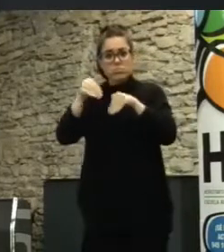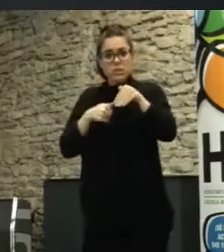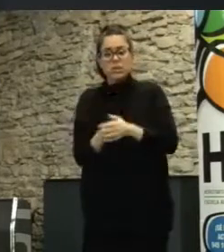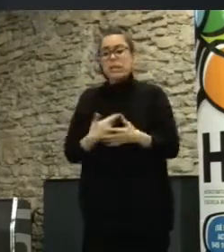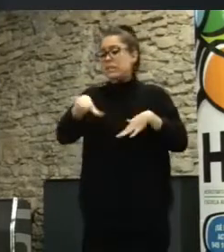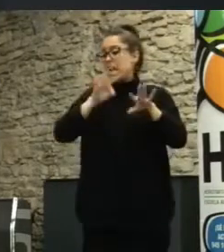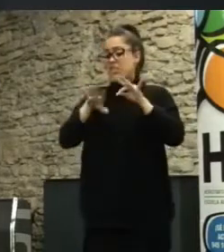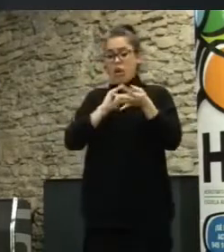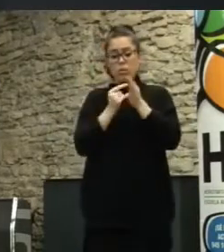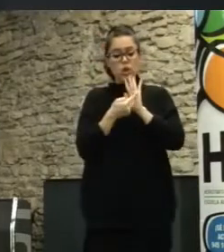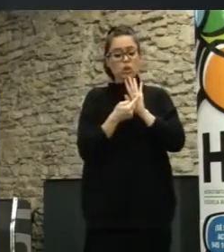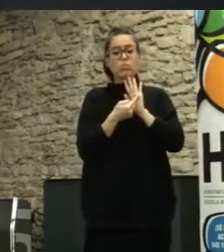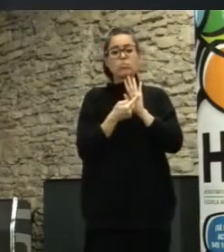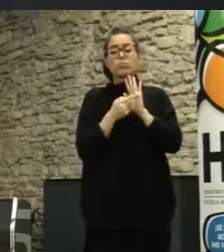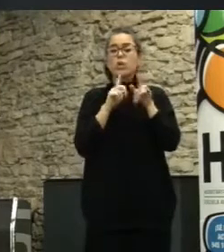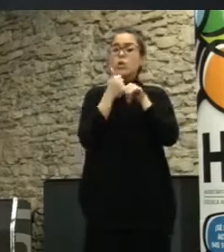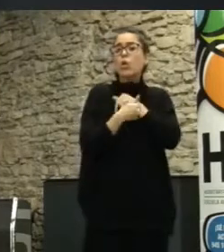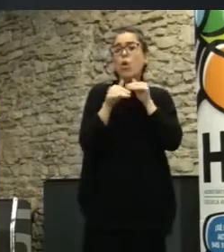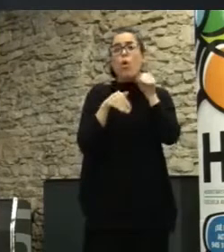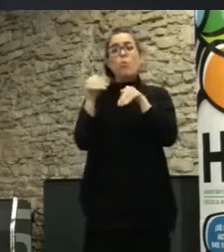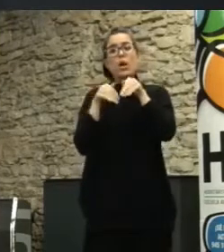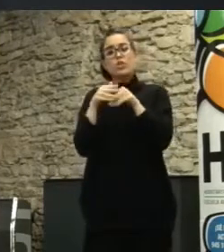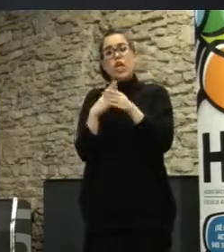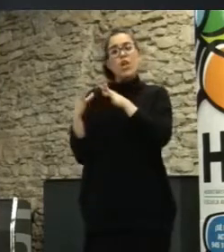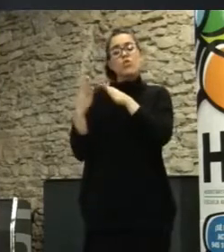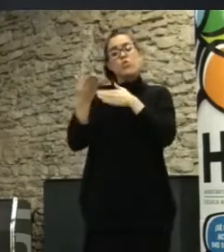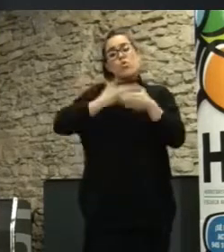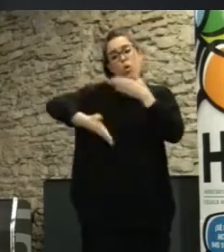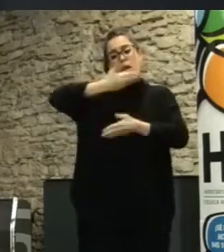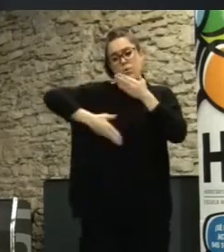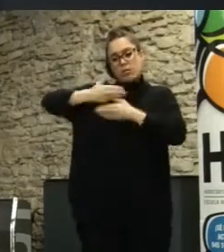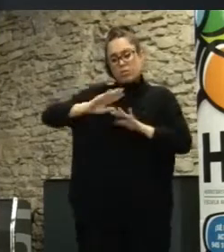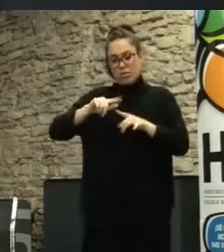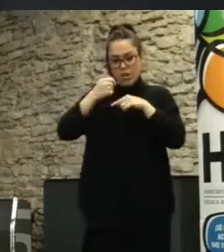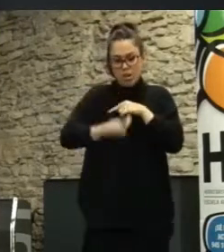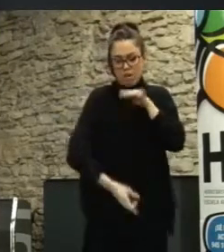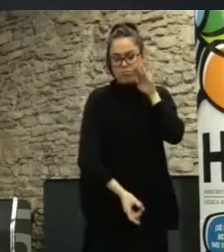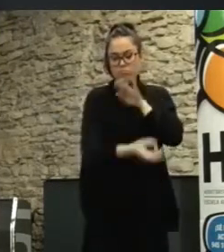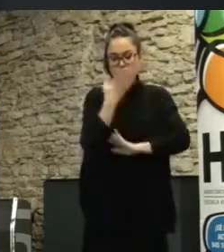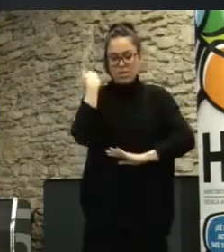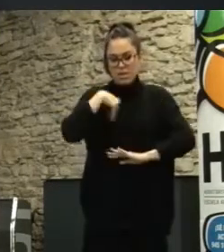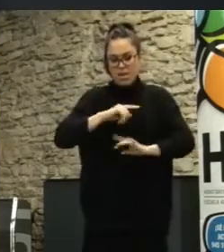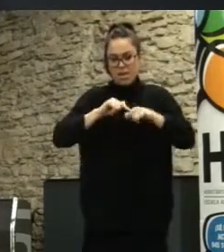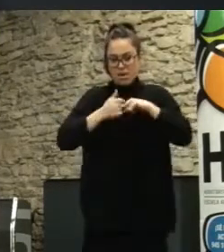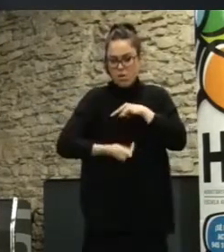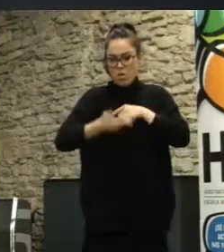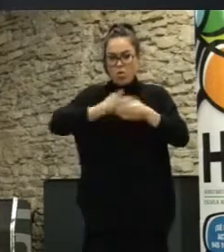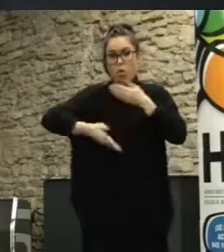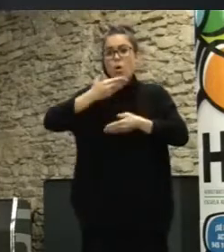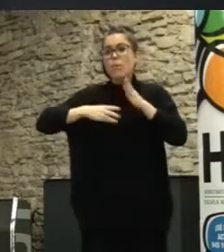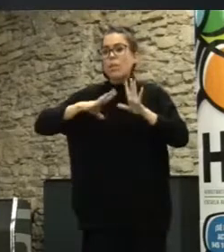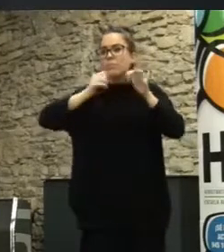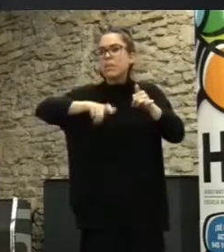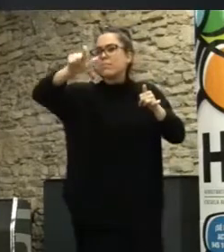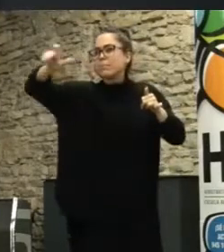seleccionan los proyectos, luego se abre la convocatoria de colaboradores y se pone a colaborar, luego lo veremos en otro proyecto, gente que no se